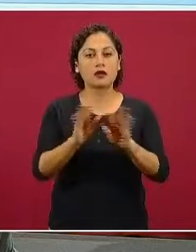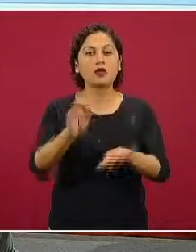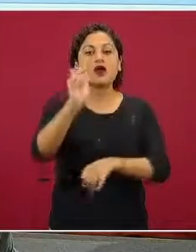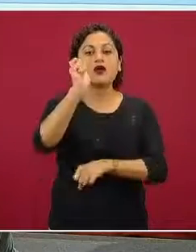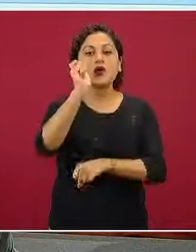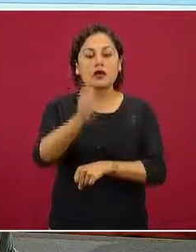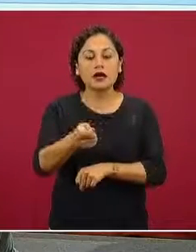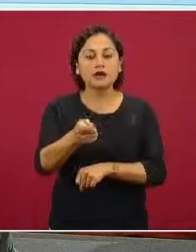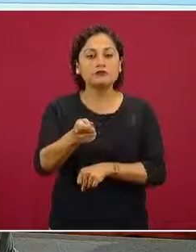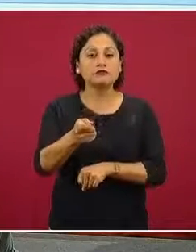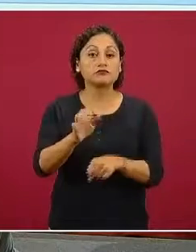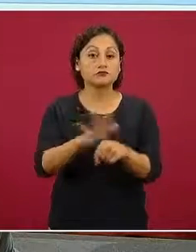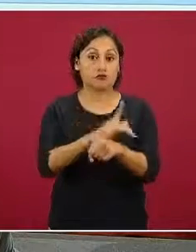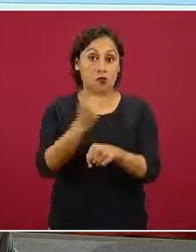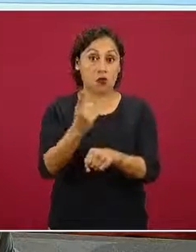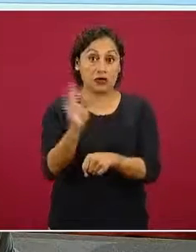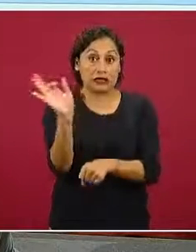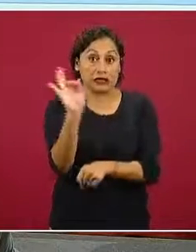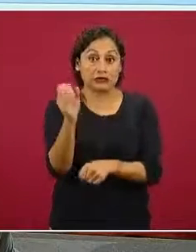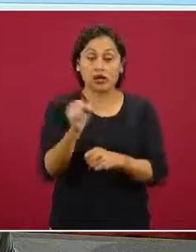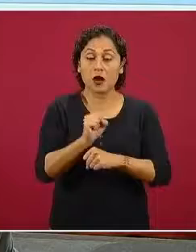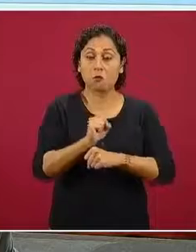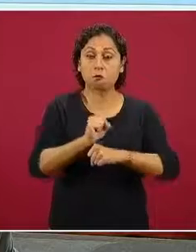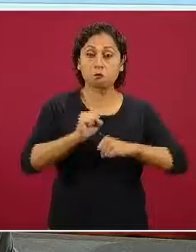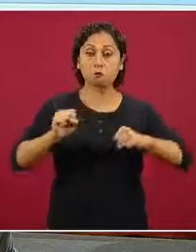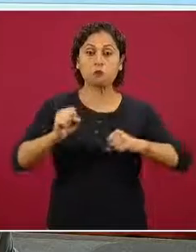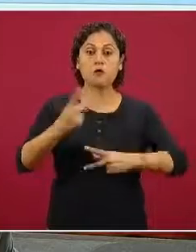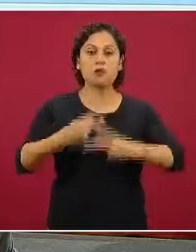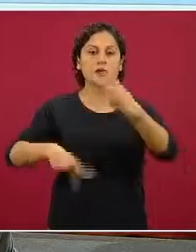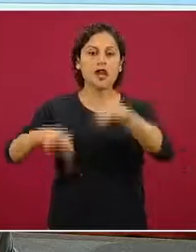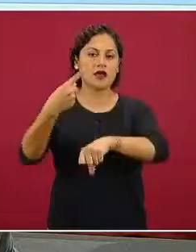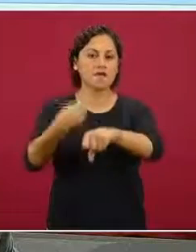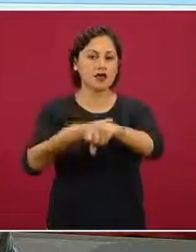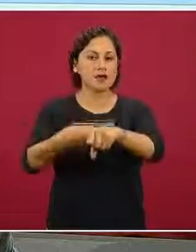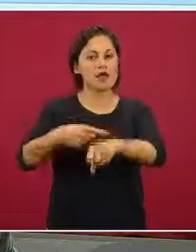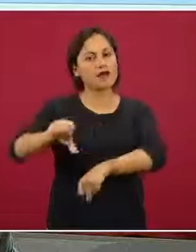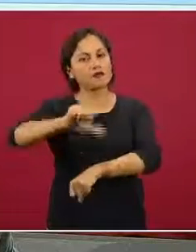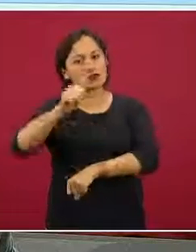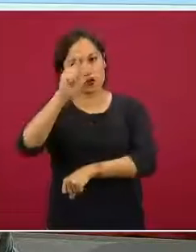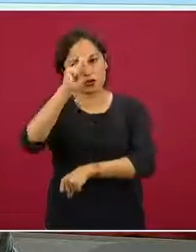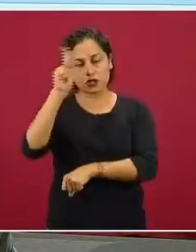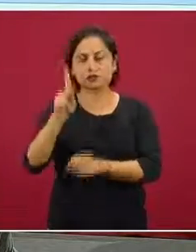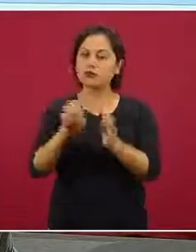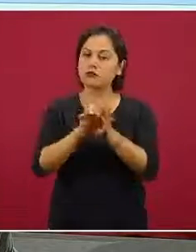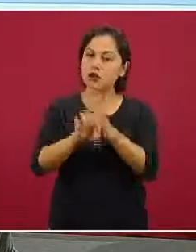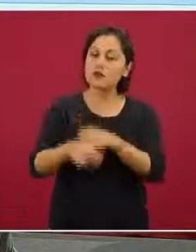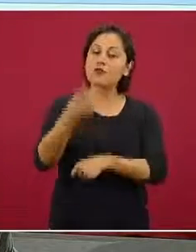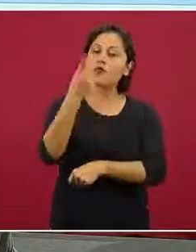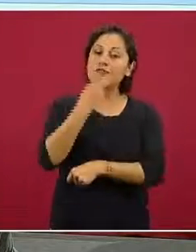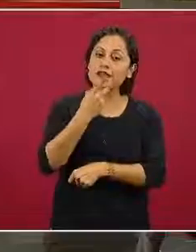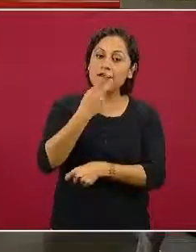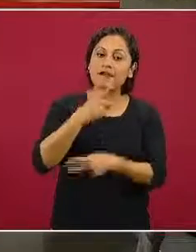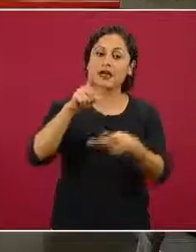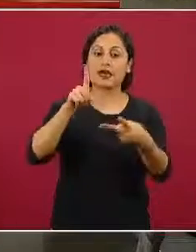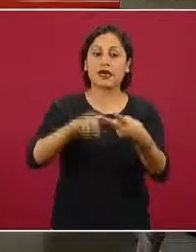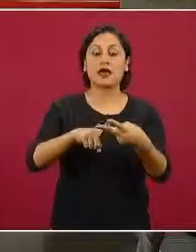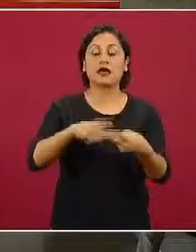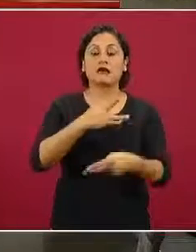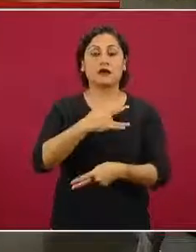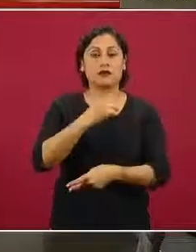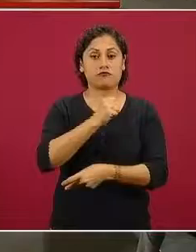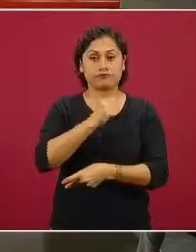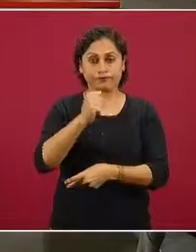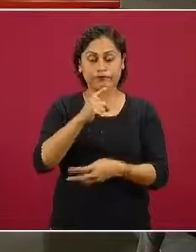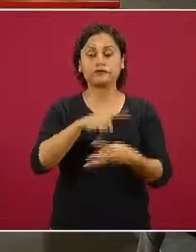que tiene como el factor de riesgo principal para el desarrollo de enfermedades crónicas, como diabetes, enfermedad cardiovascular, y